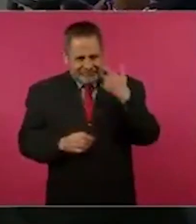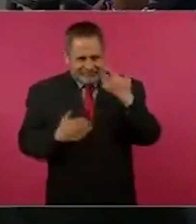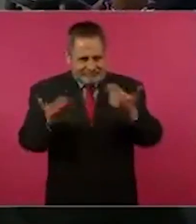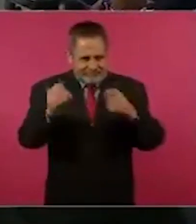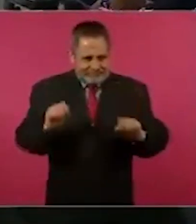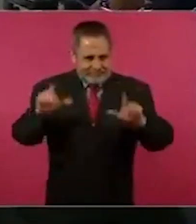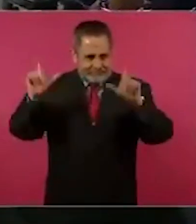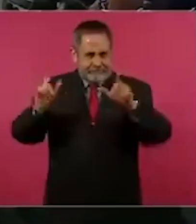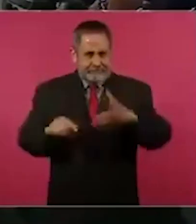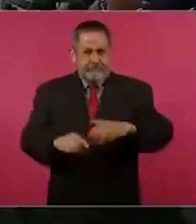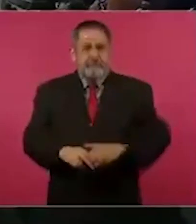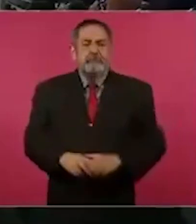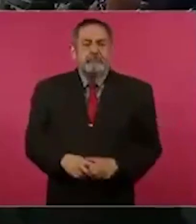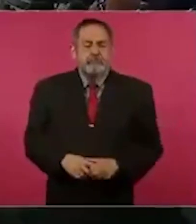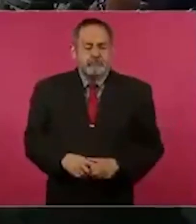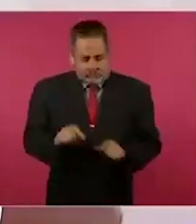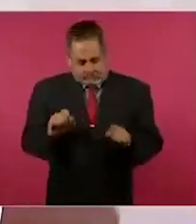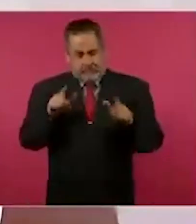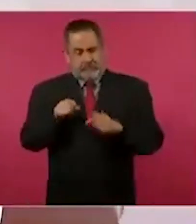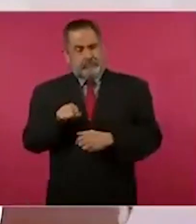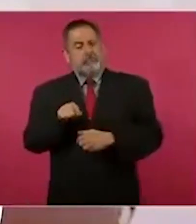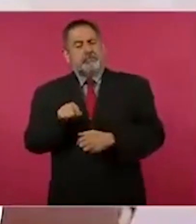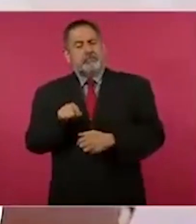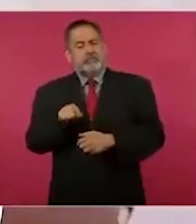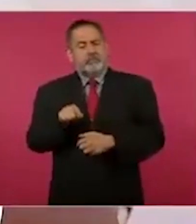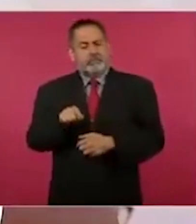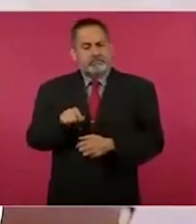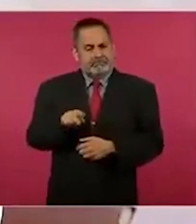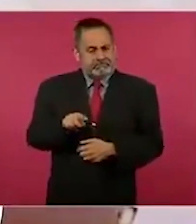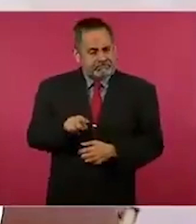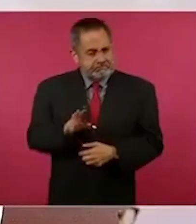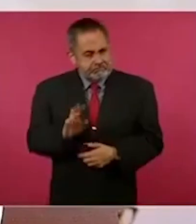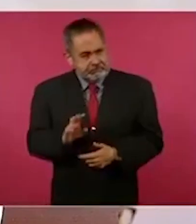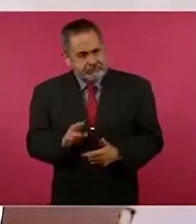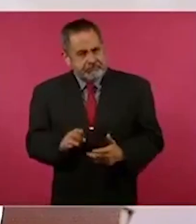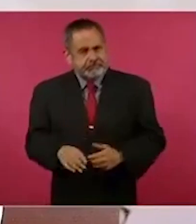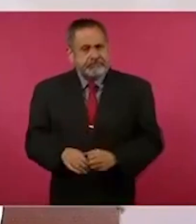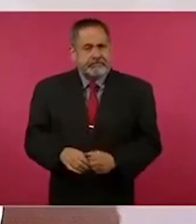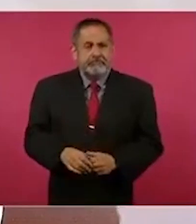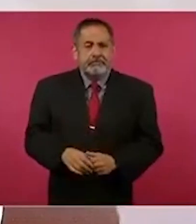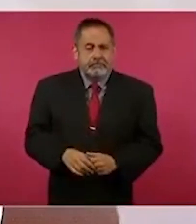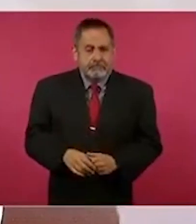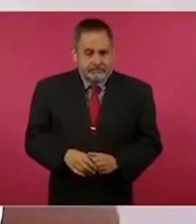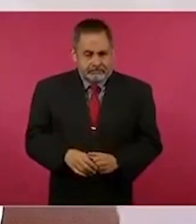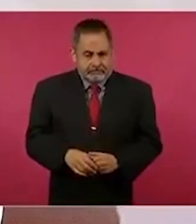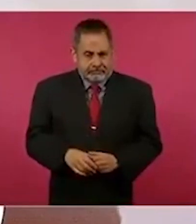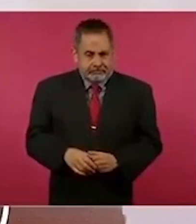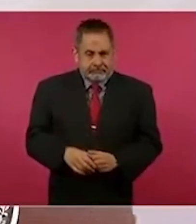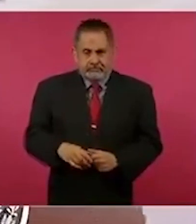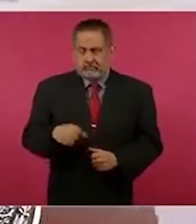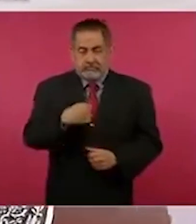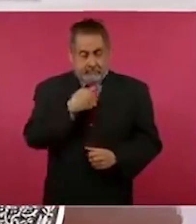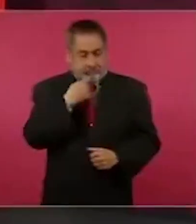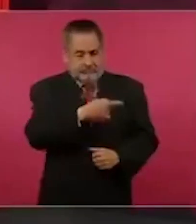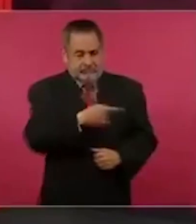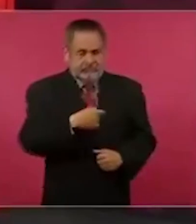encuentras, porque me llamó mucho la atención, ya no voy